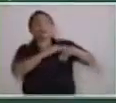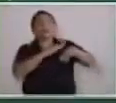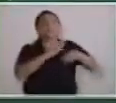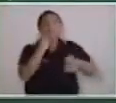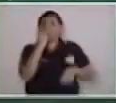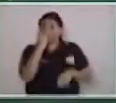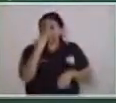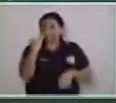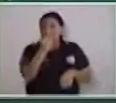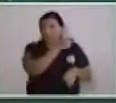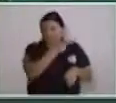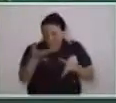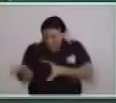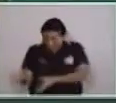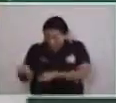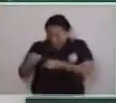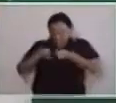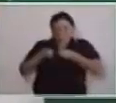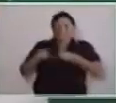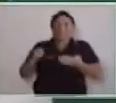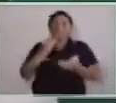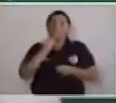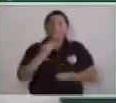Vamos a llamar al